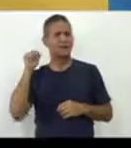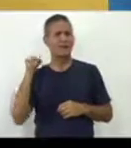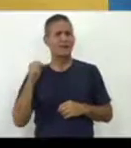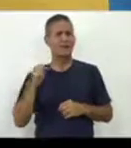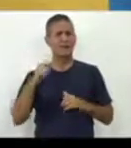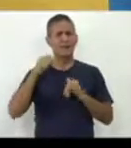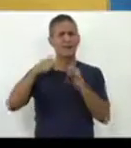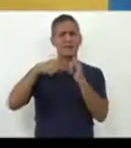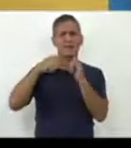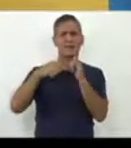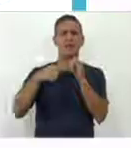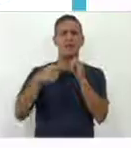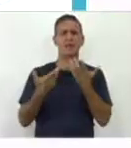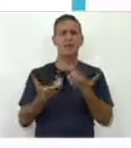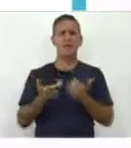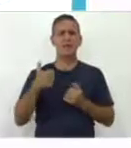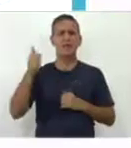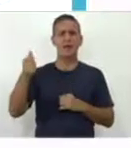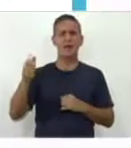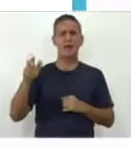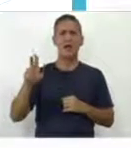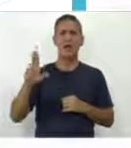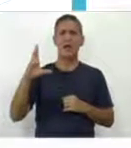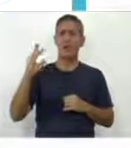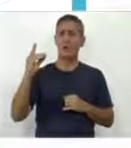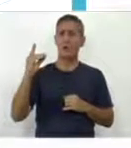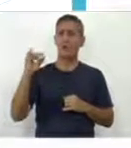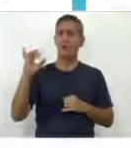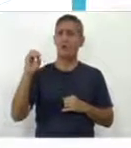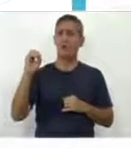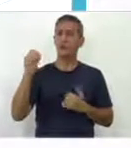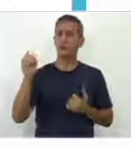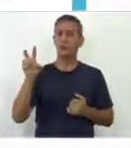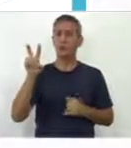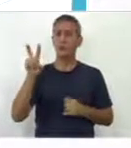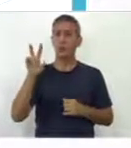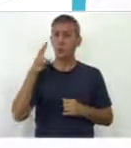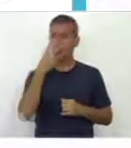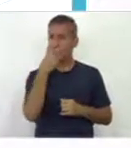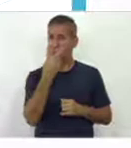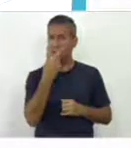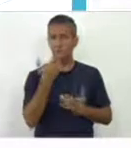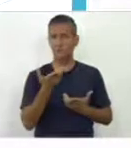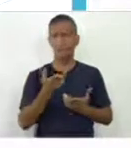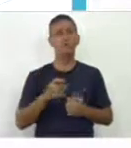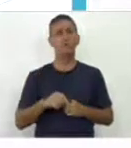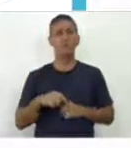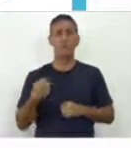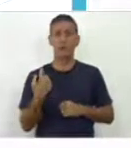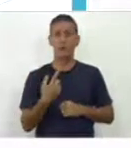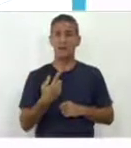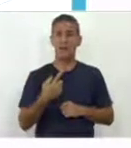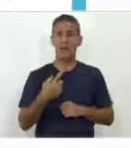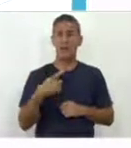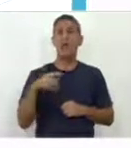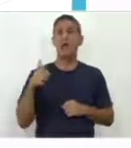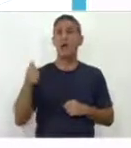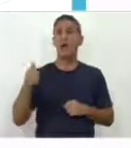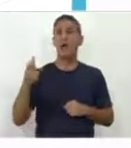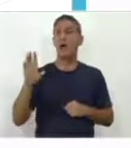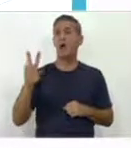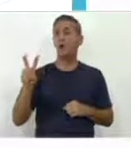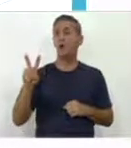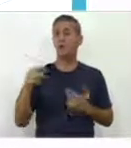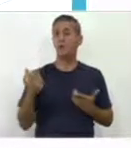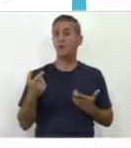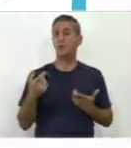audiovisual. Entonces, para nosotros un audiovisual es todo aquel material que